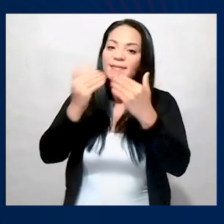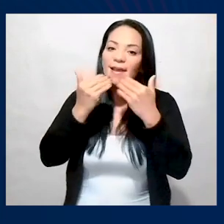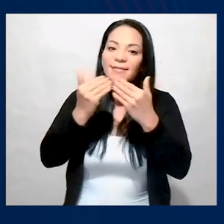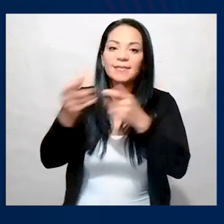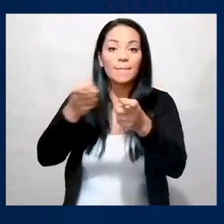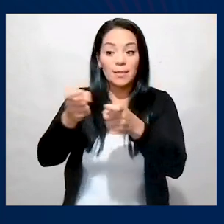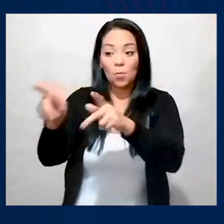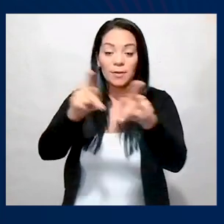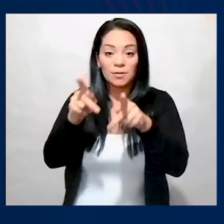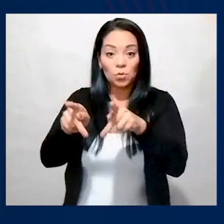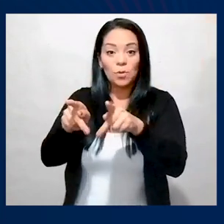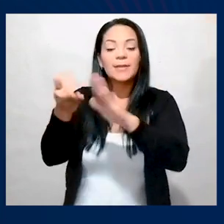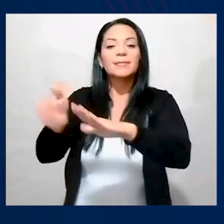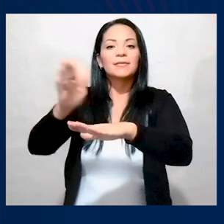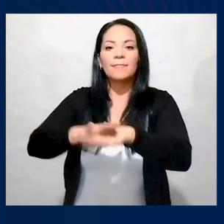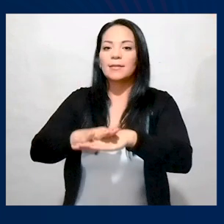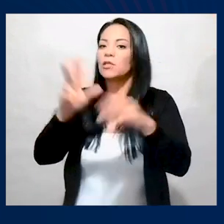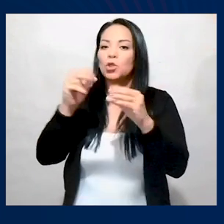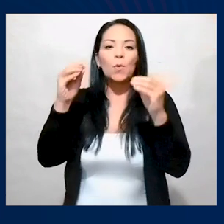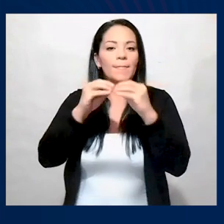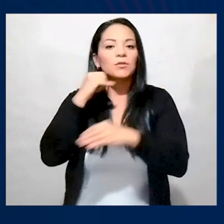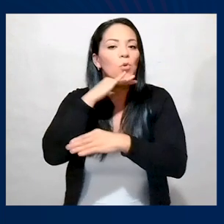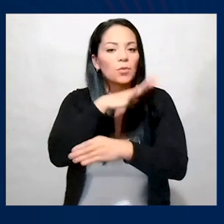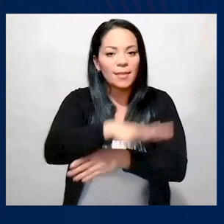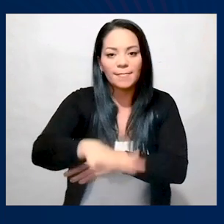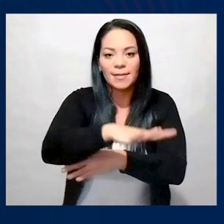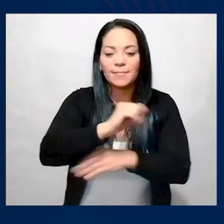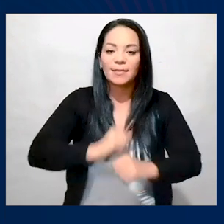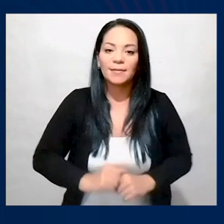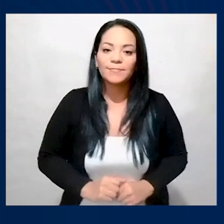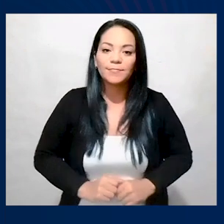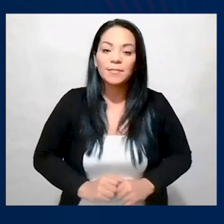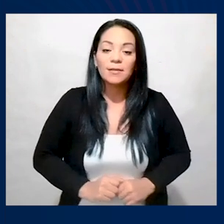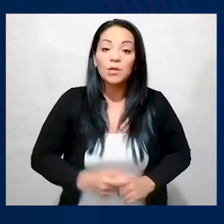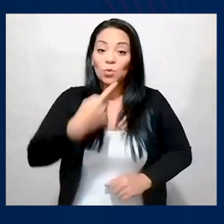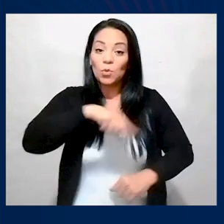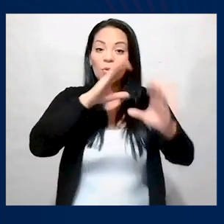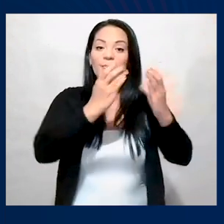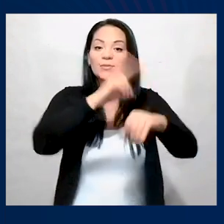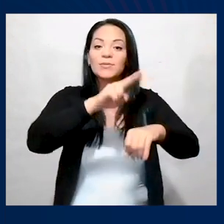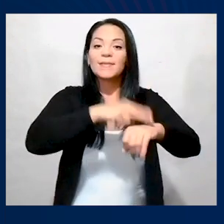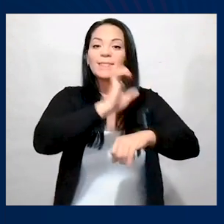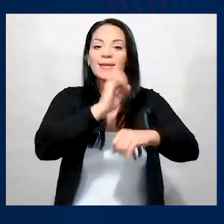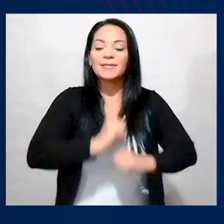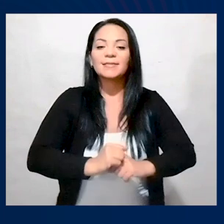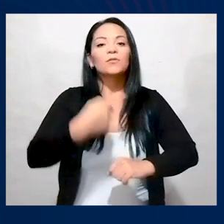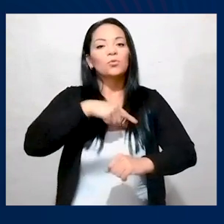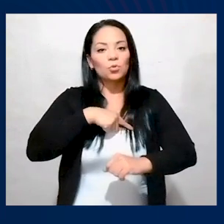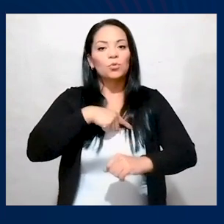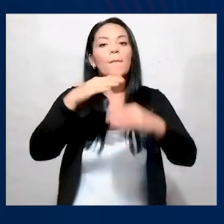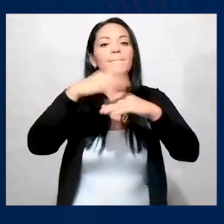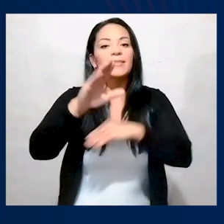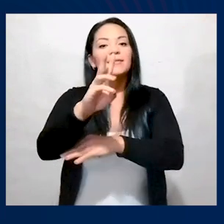repito, al manejo de nuestros expertos no ha ido a contaminar el ambiente. Desde la Comisión Nacional de Emergencias